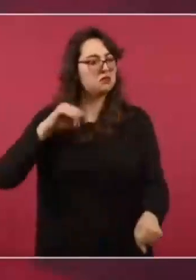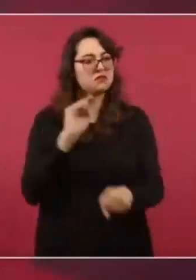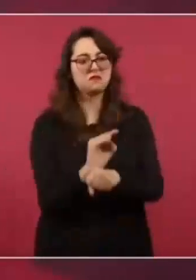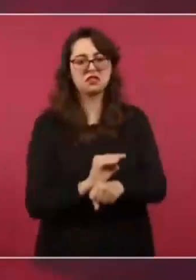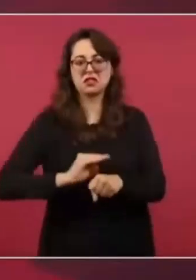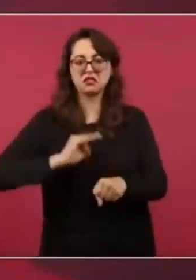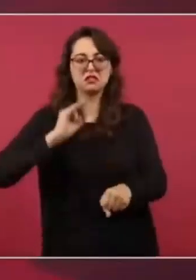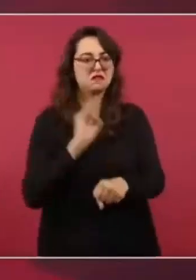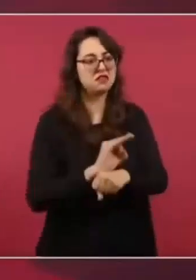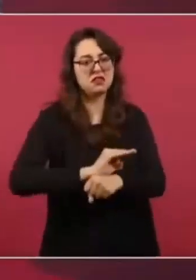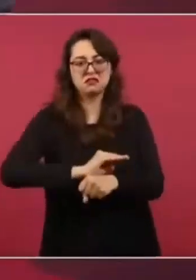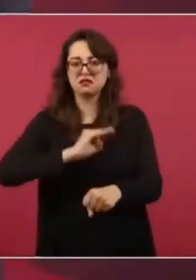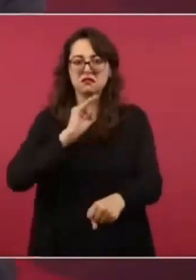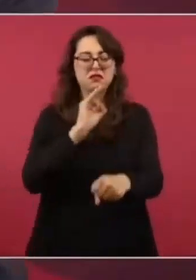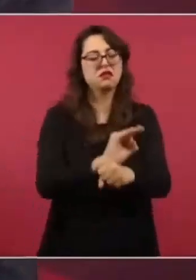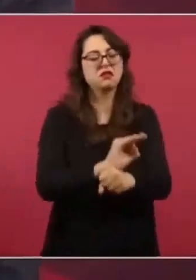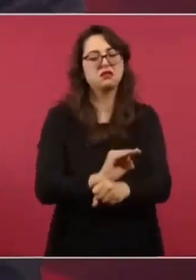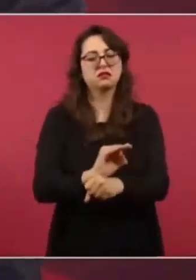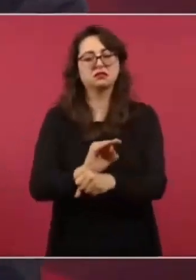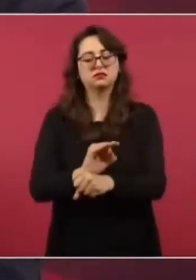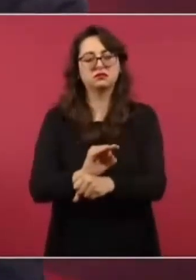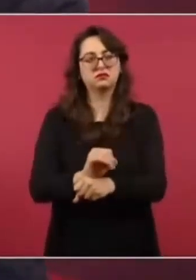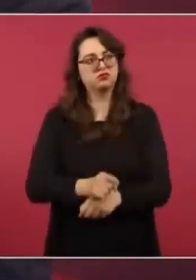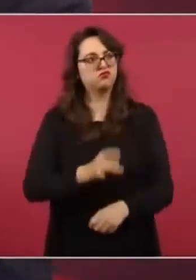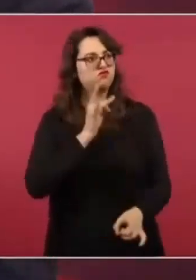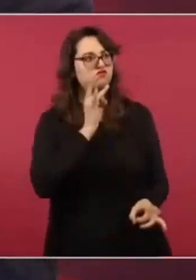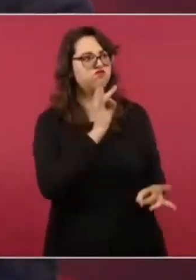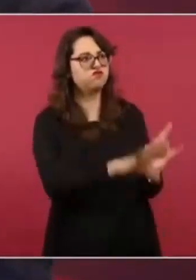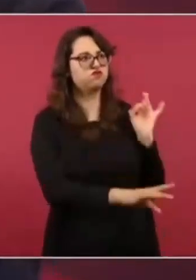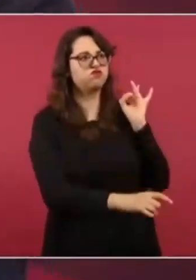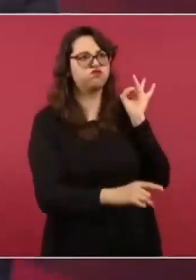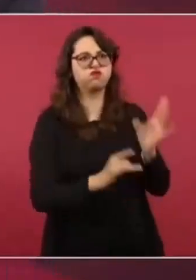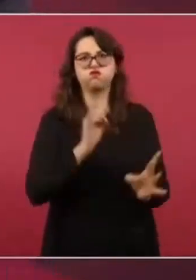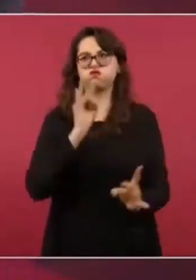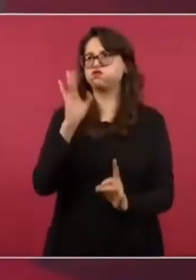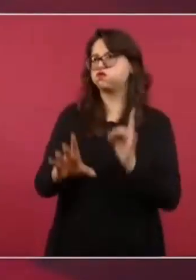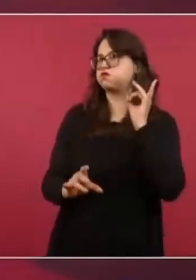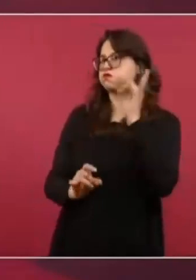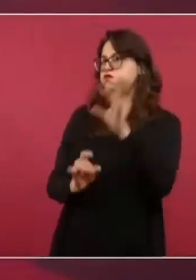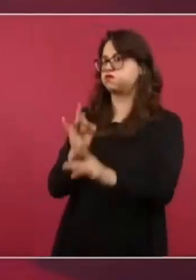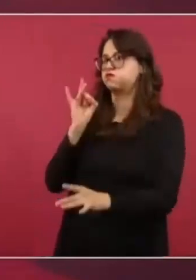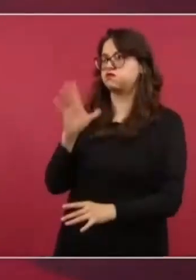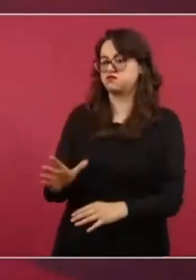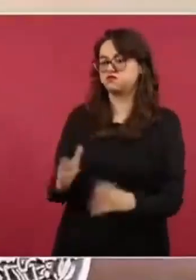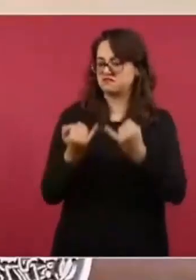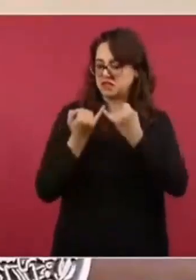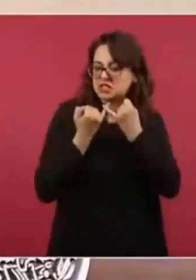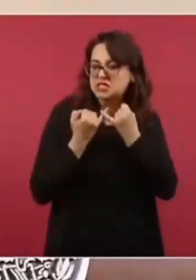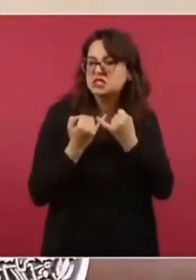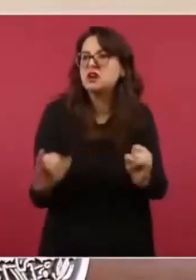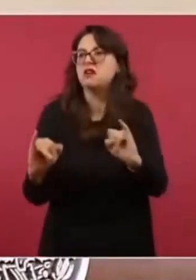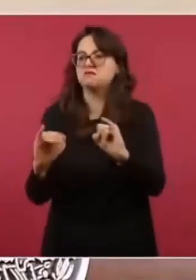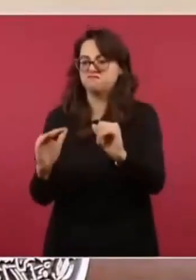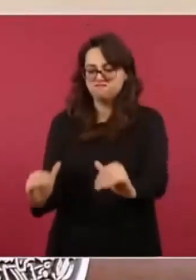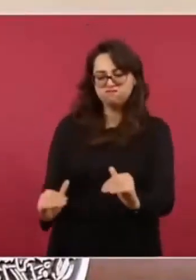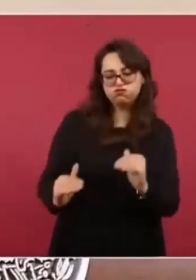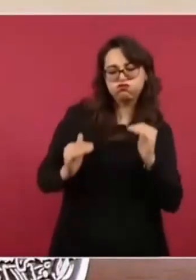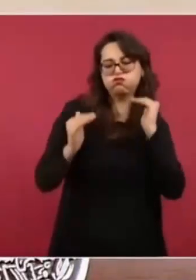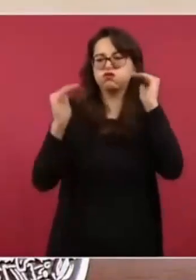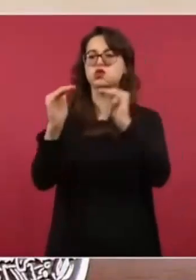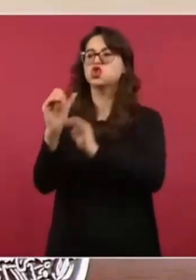Nuestra soberanía, claro, todos estos intelectuales internacionalistas